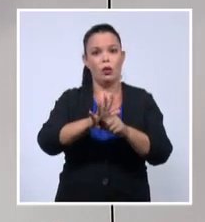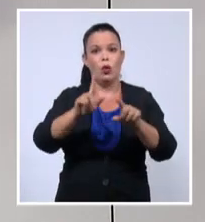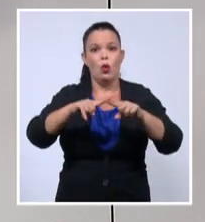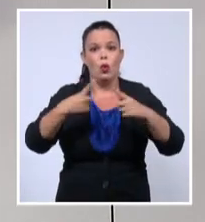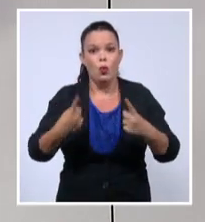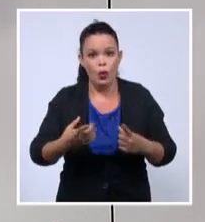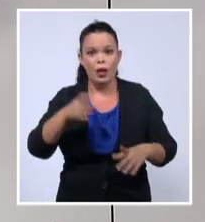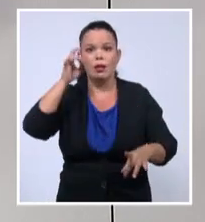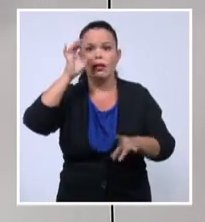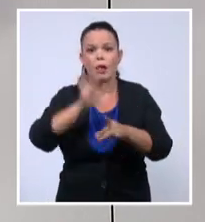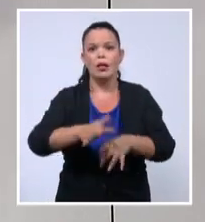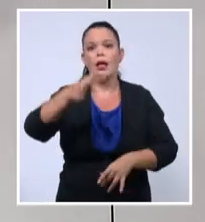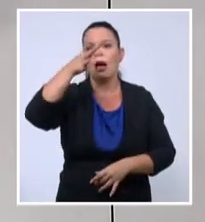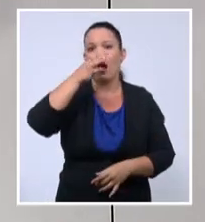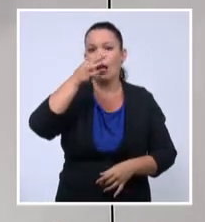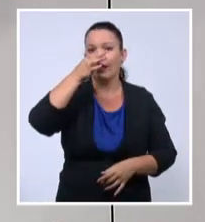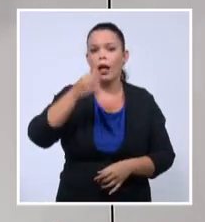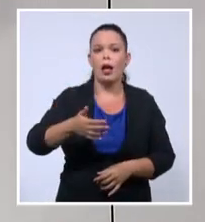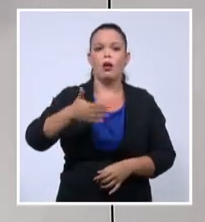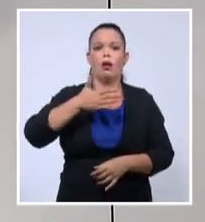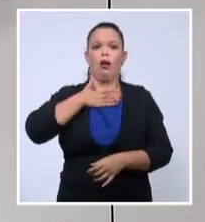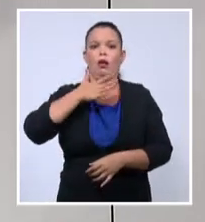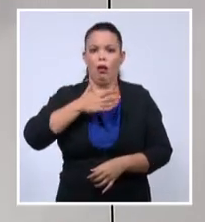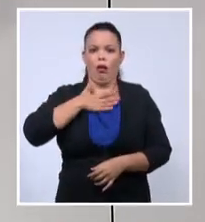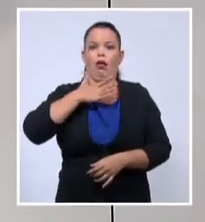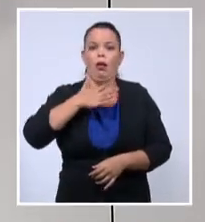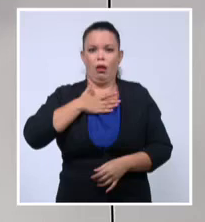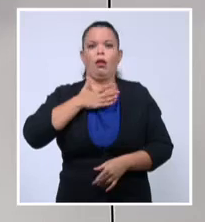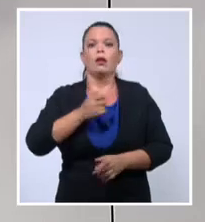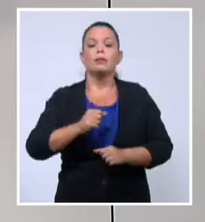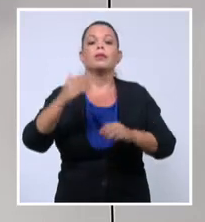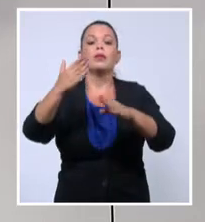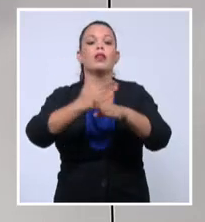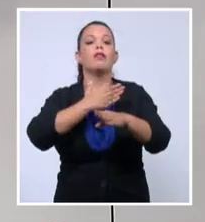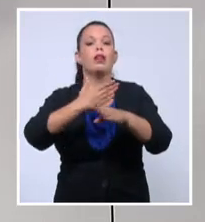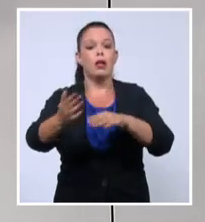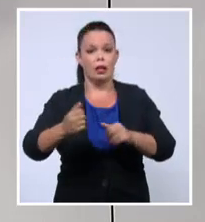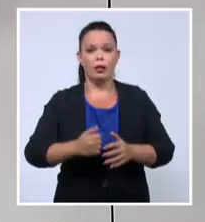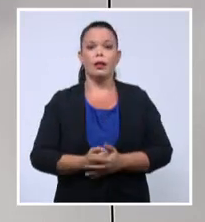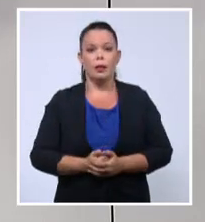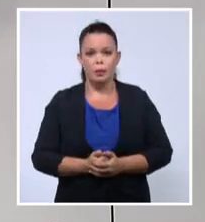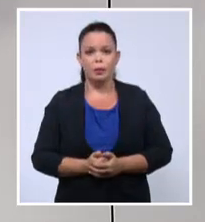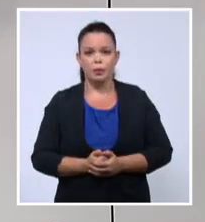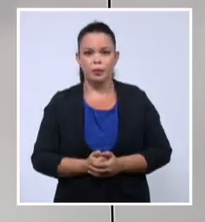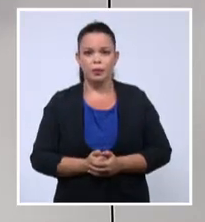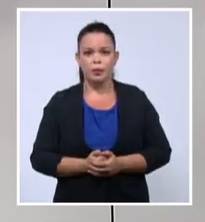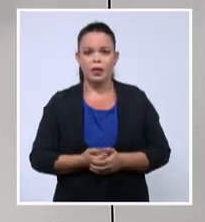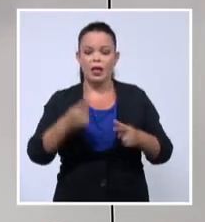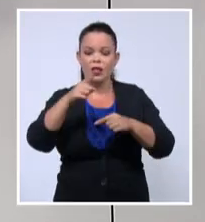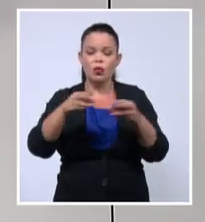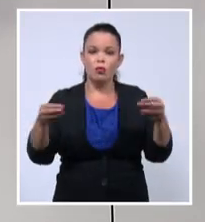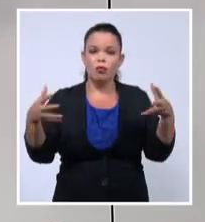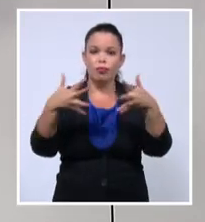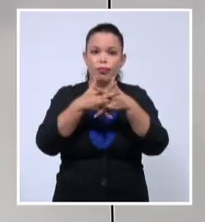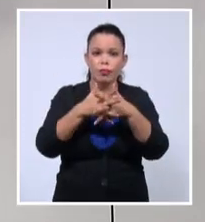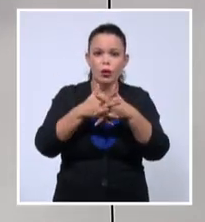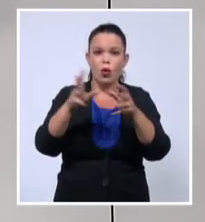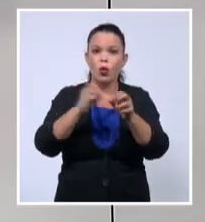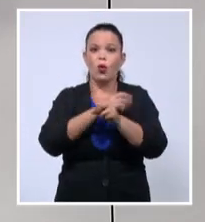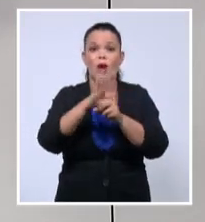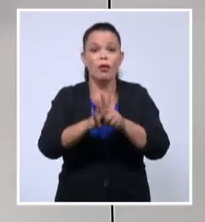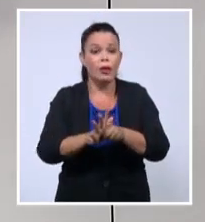brotes simultáneos de influenza, la influenza de estación y la de COVID-19 que puede agudizar aún más la situación.